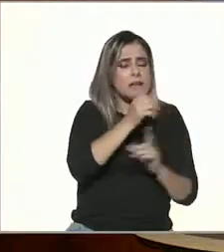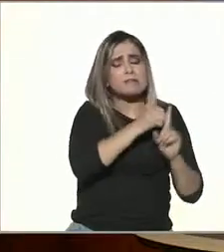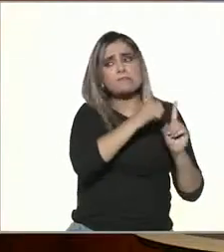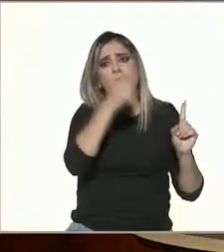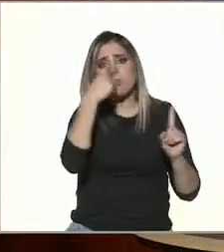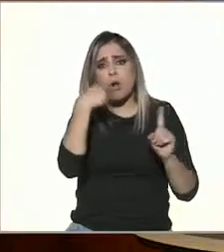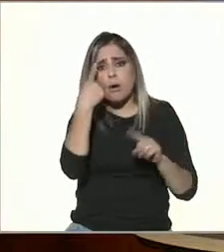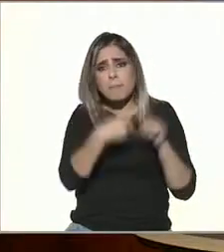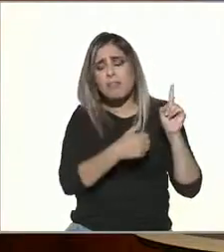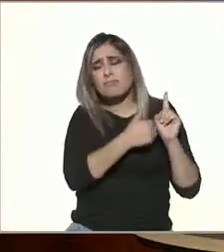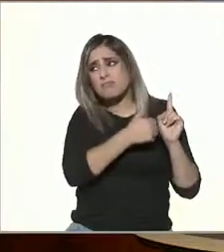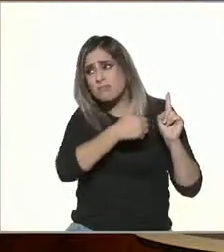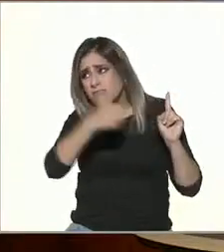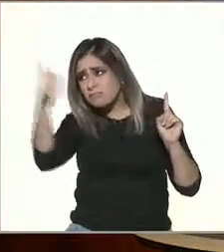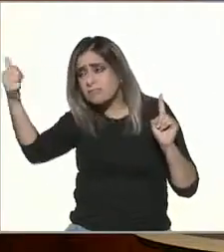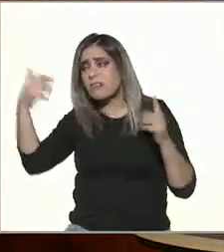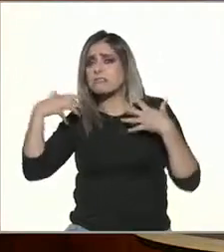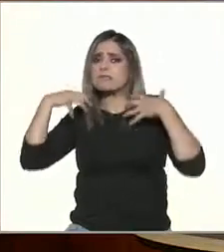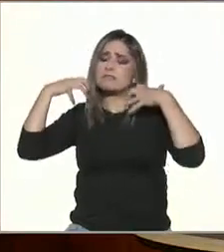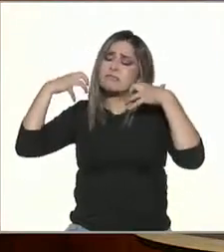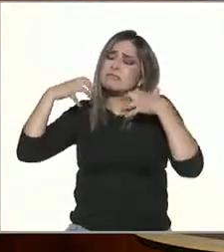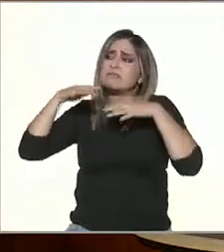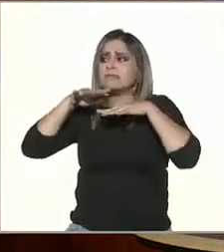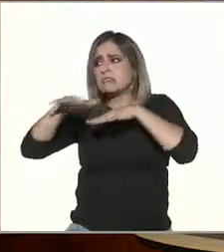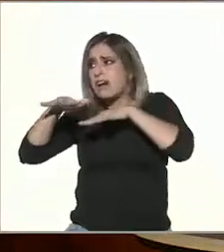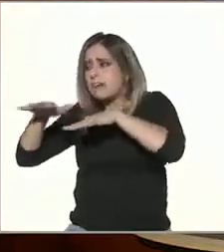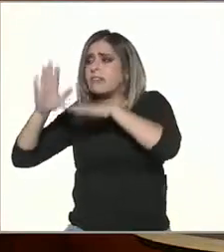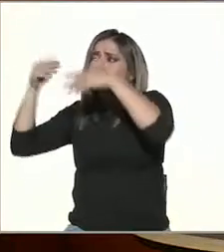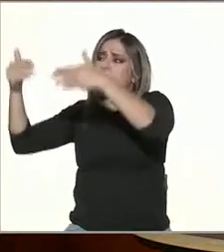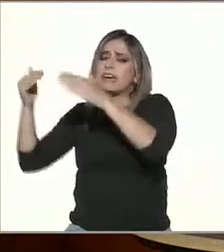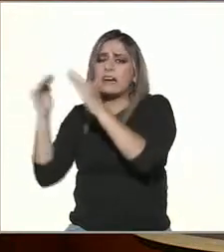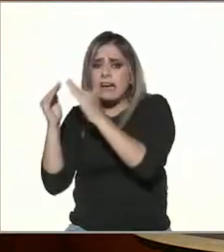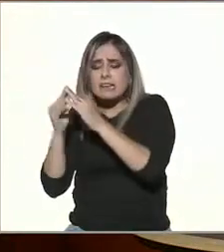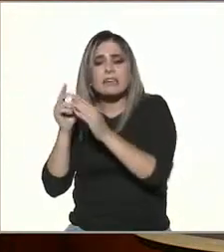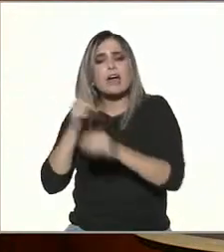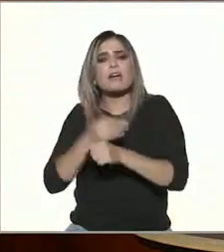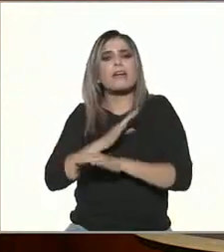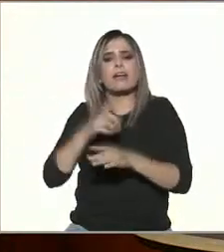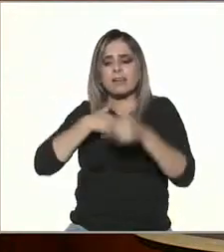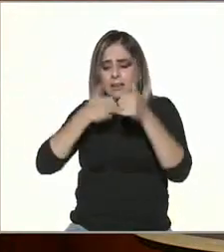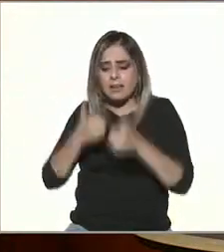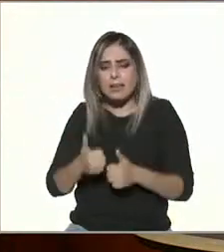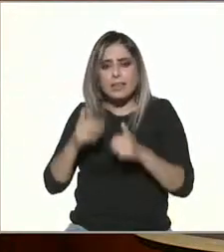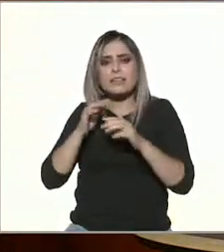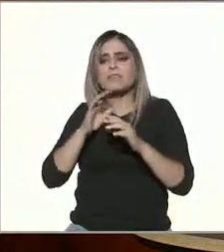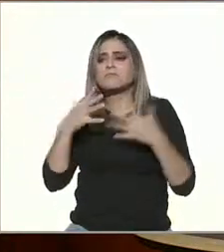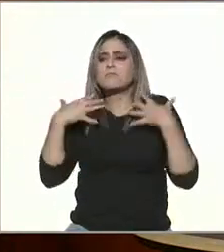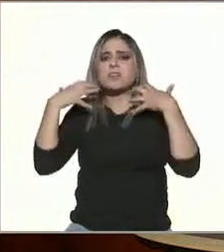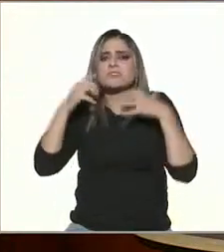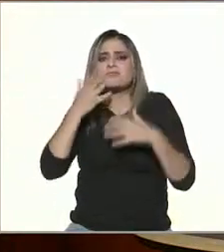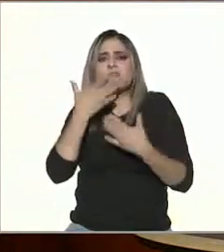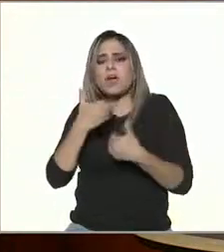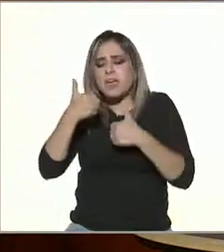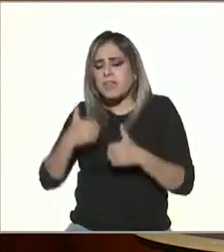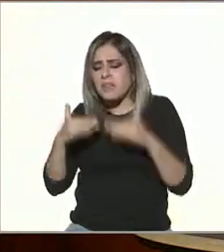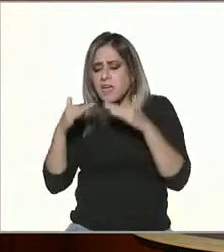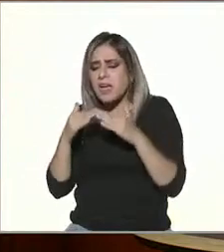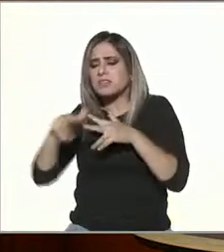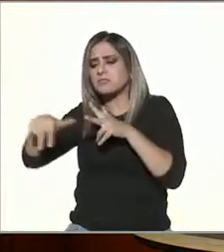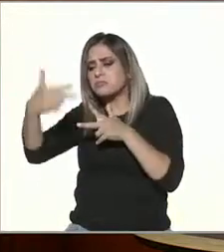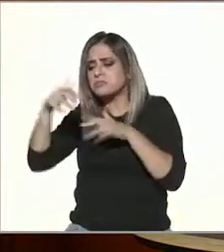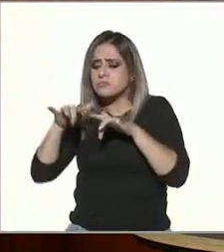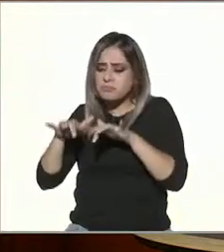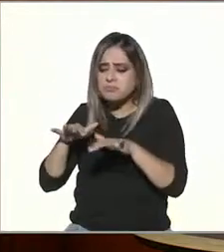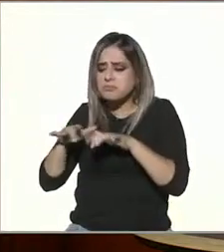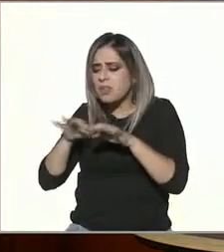descansados menos estresados con menores cargas de ansiedad etcétera etcétera también se percataron de que nos hemos